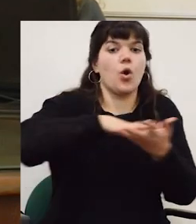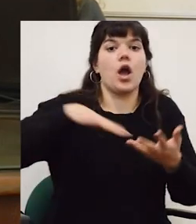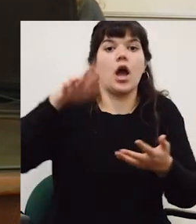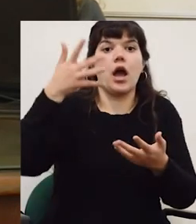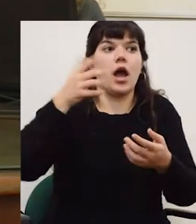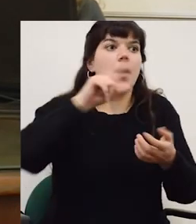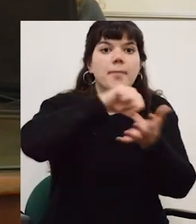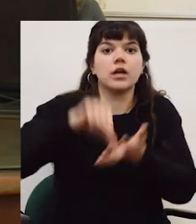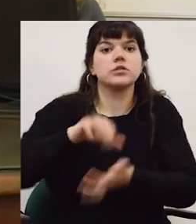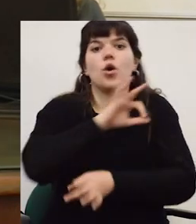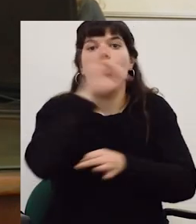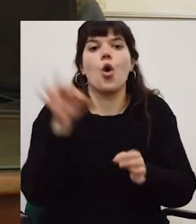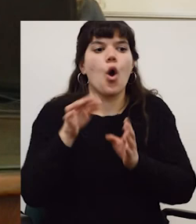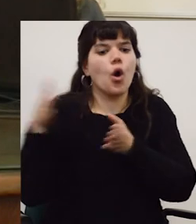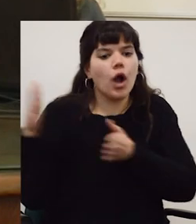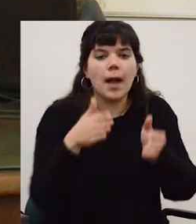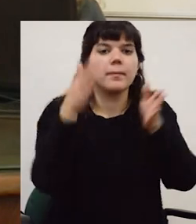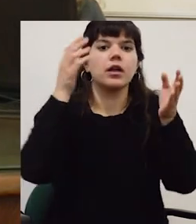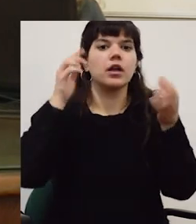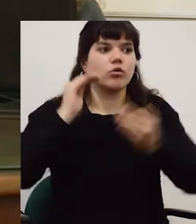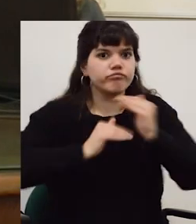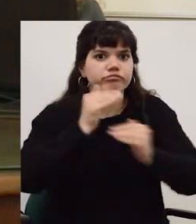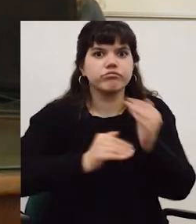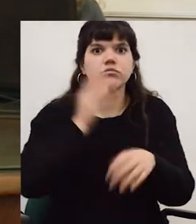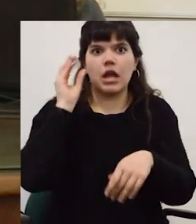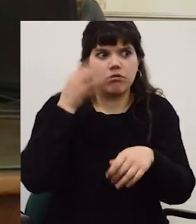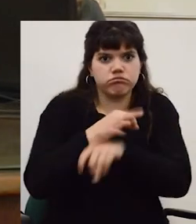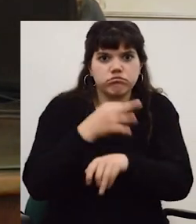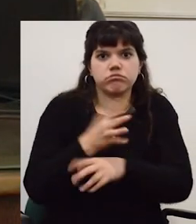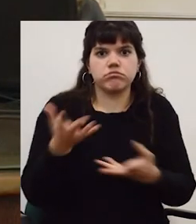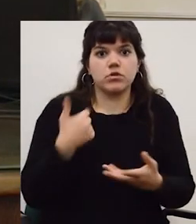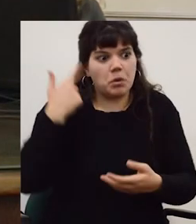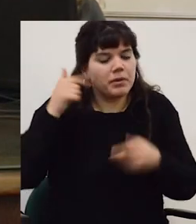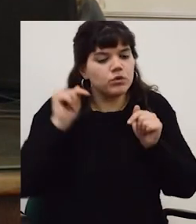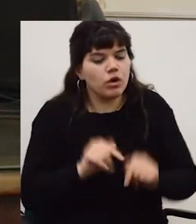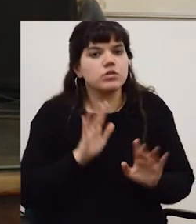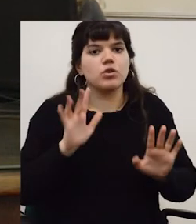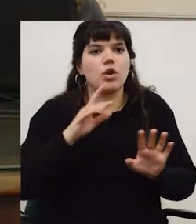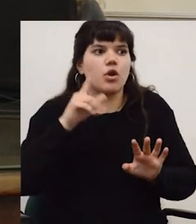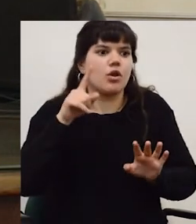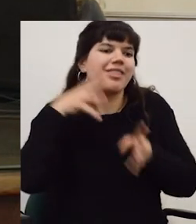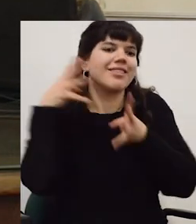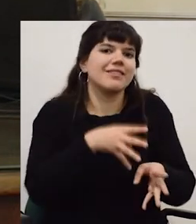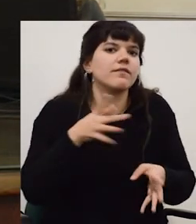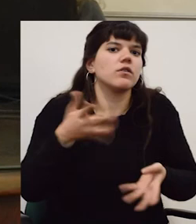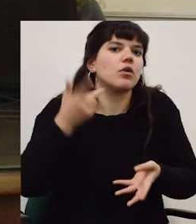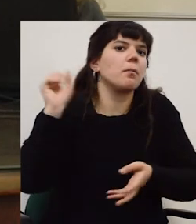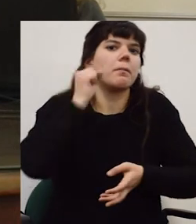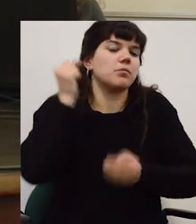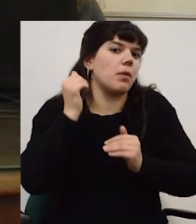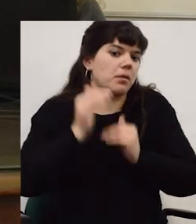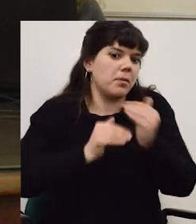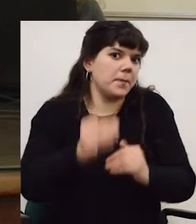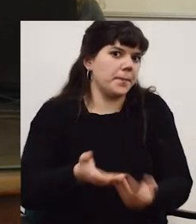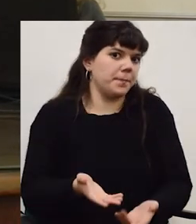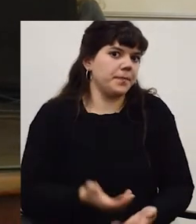política en relación a un lugar geográfico y en relación a una línea de desarrollo académico que es lo que me